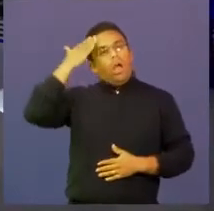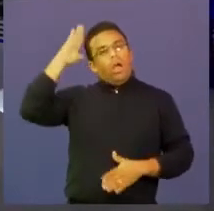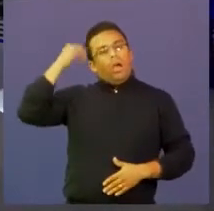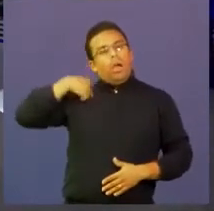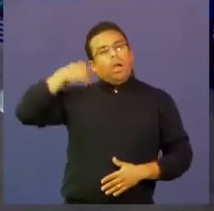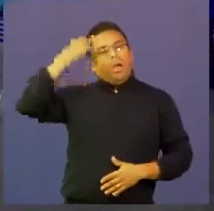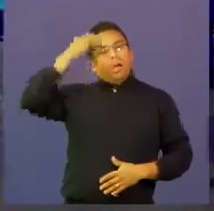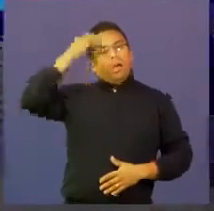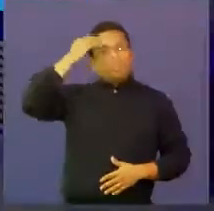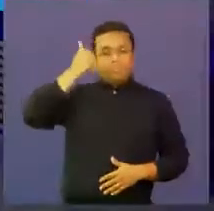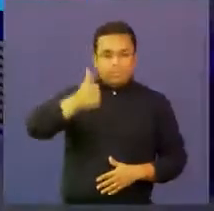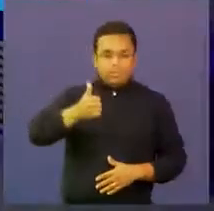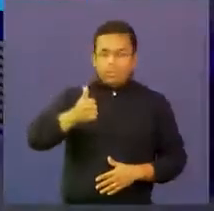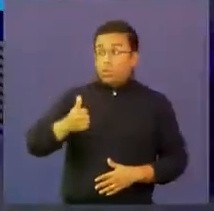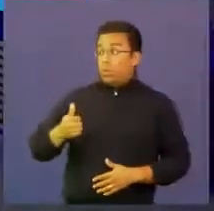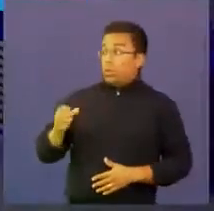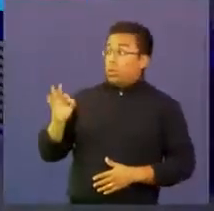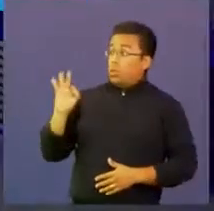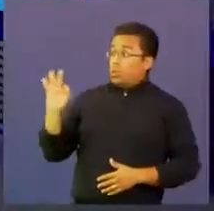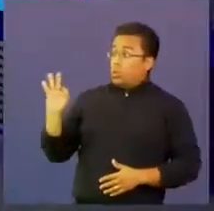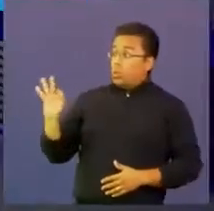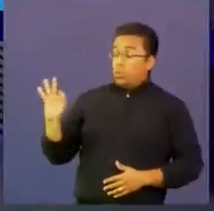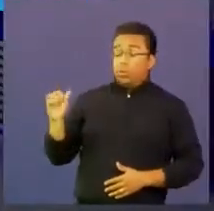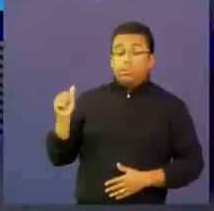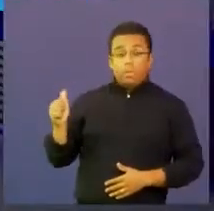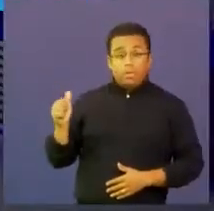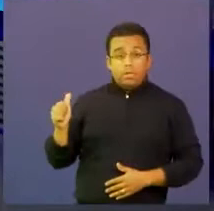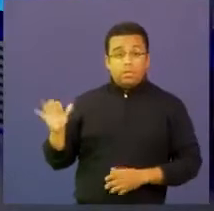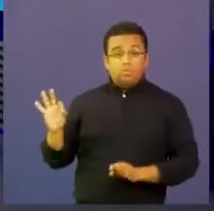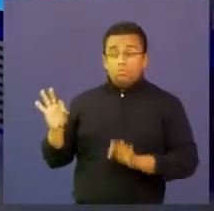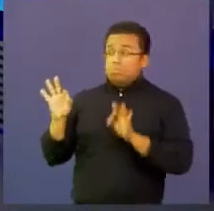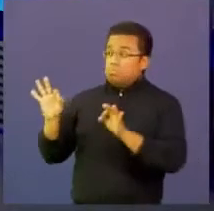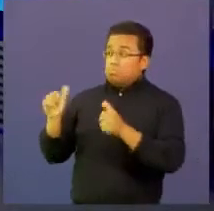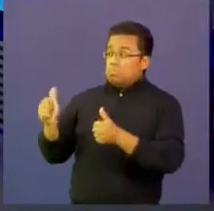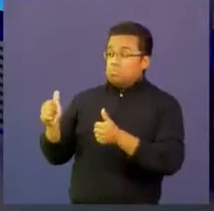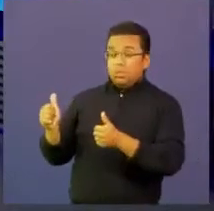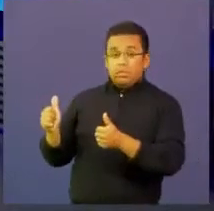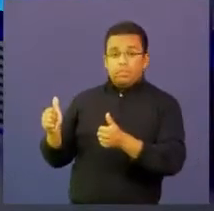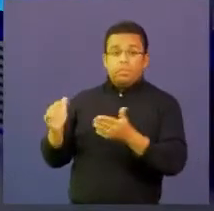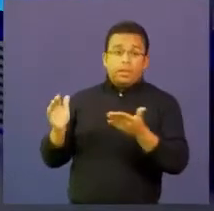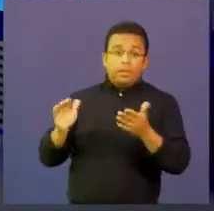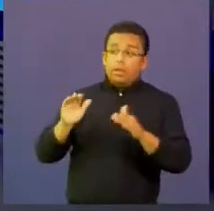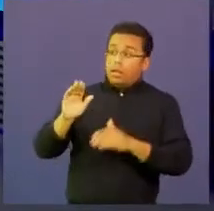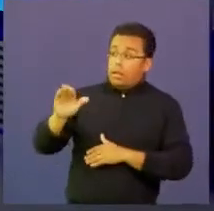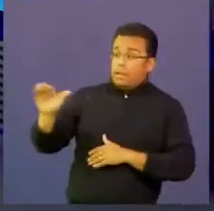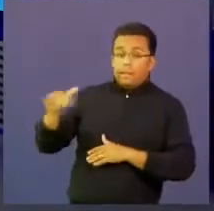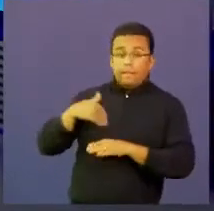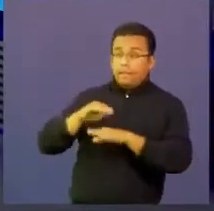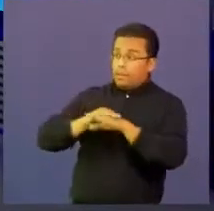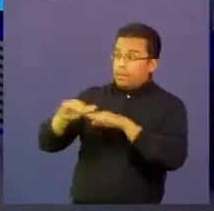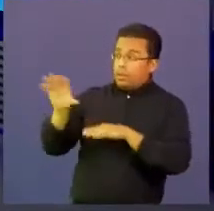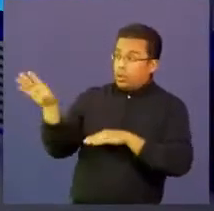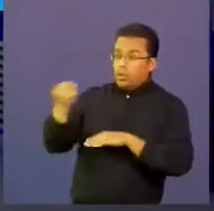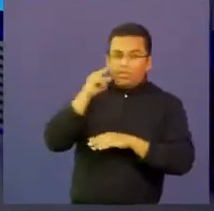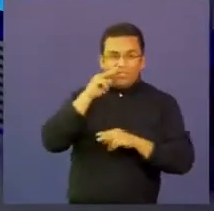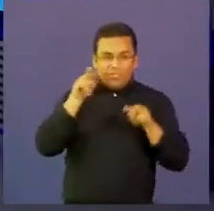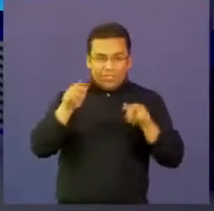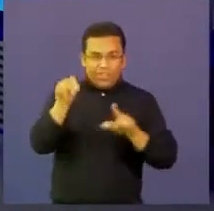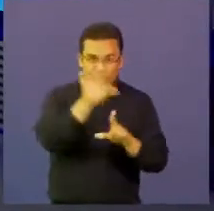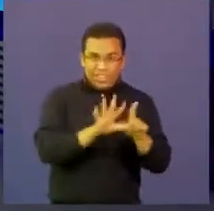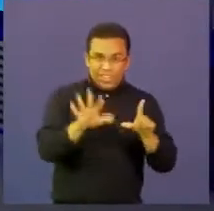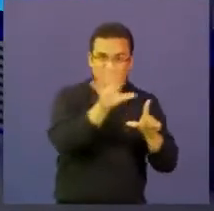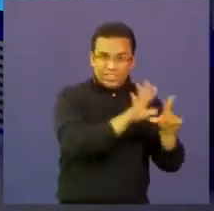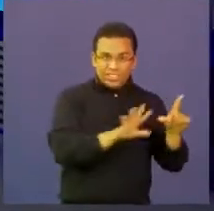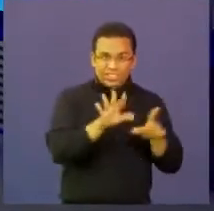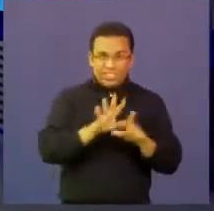Súper bien, súper, además yo lo he jugado y me parece excelente. Quiero invitarlos a todos a que vean los videos que están